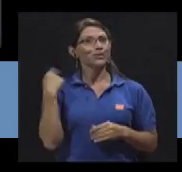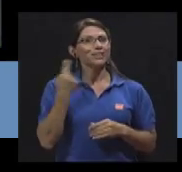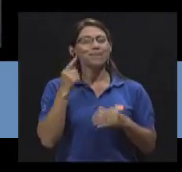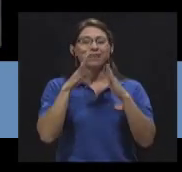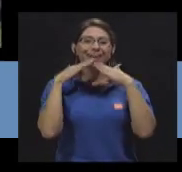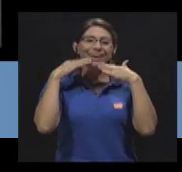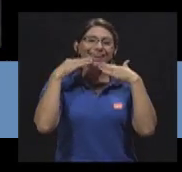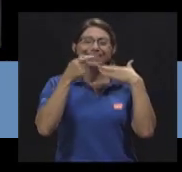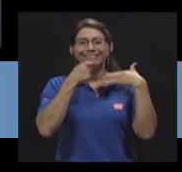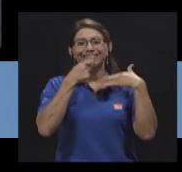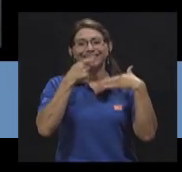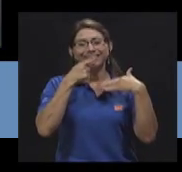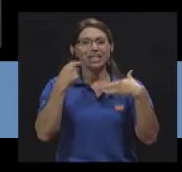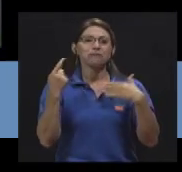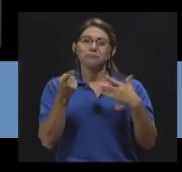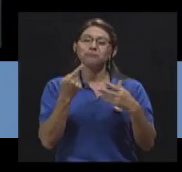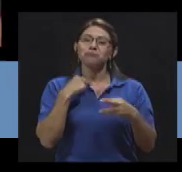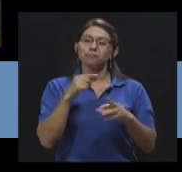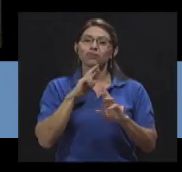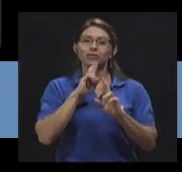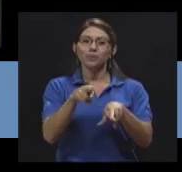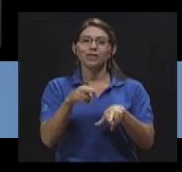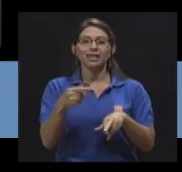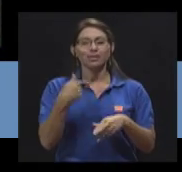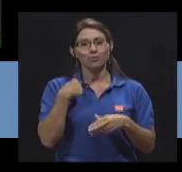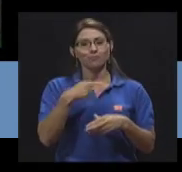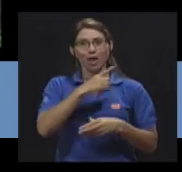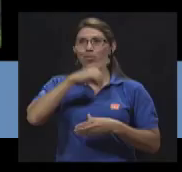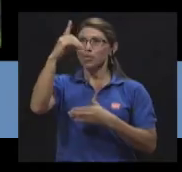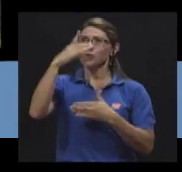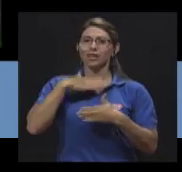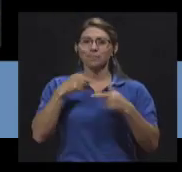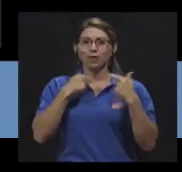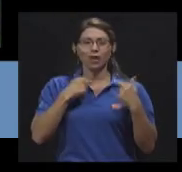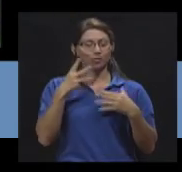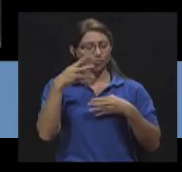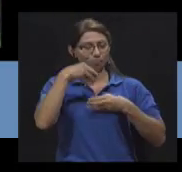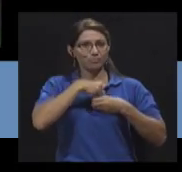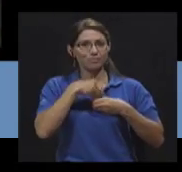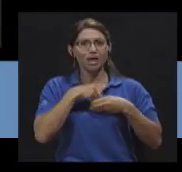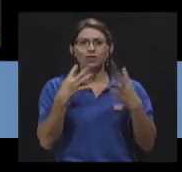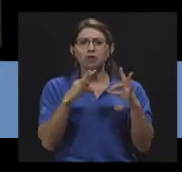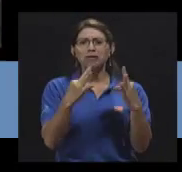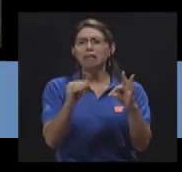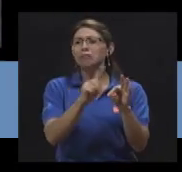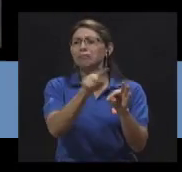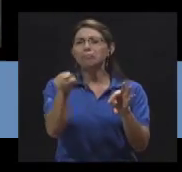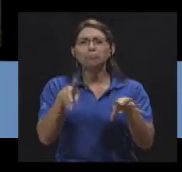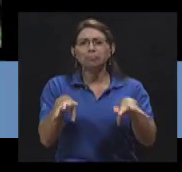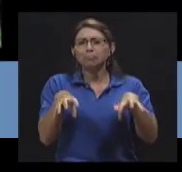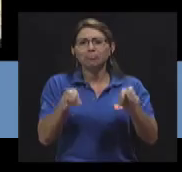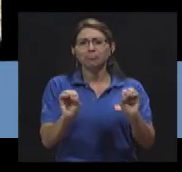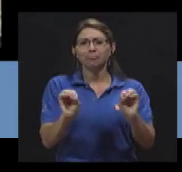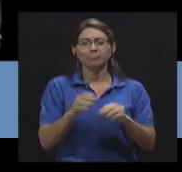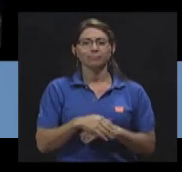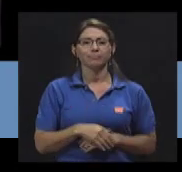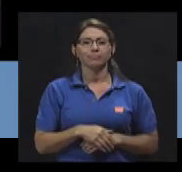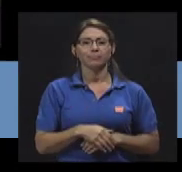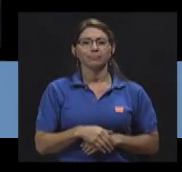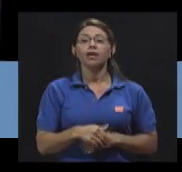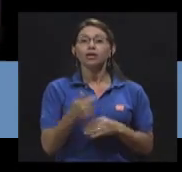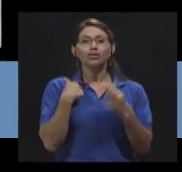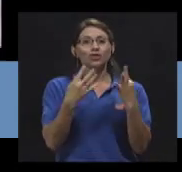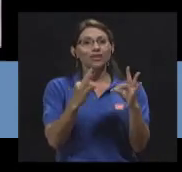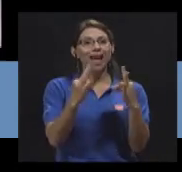sonriendo y que no sé qué, entonces mi respuesta es eso, hago yo, que tengo a Dios en mi corazón, entonces trato de no estresarme por las demás cosas que hay. Intento